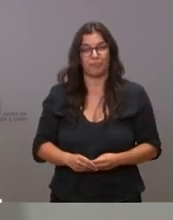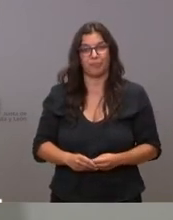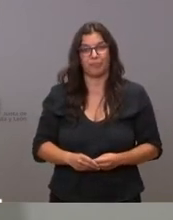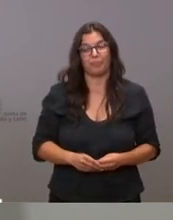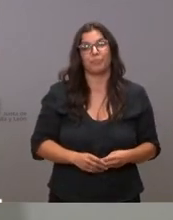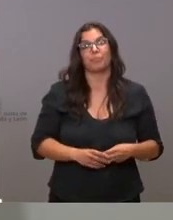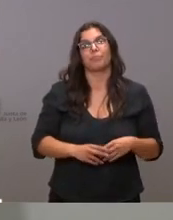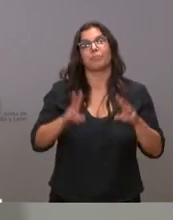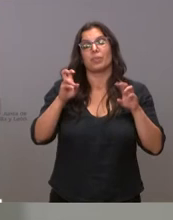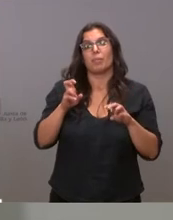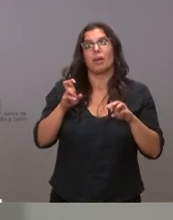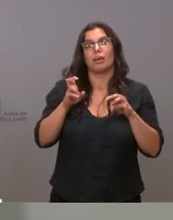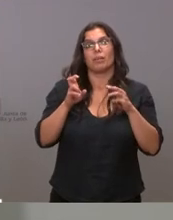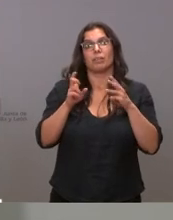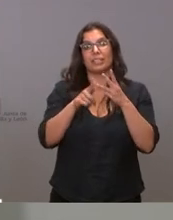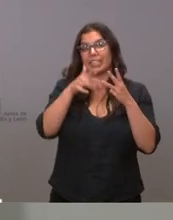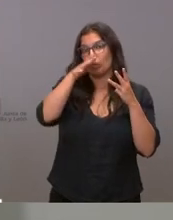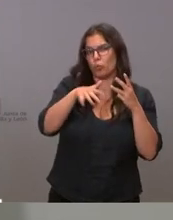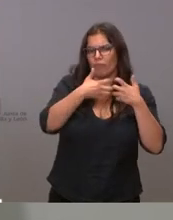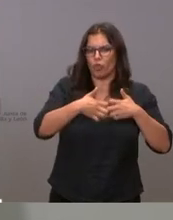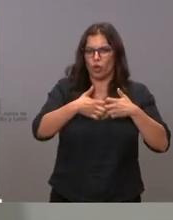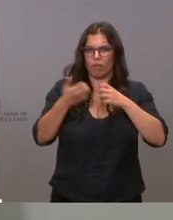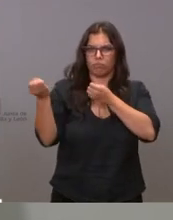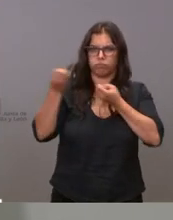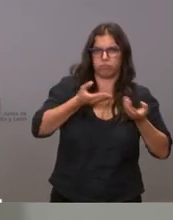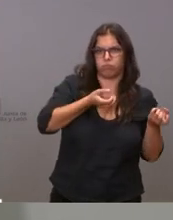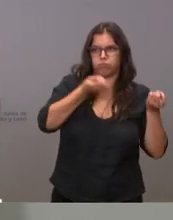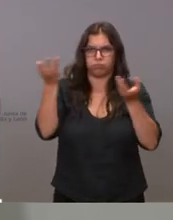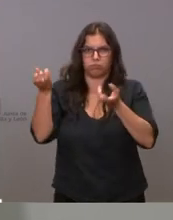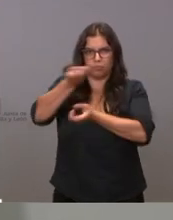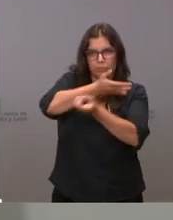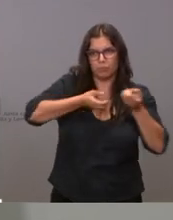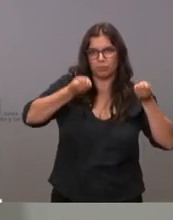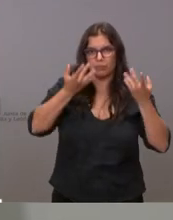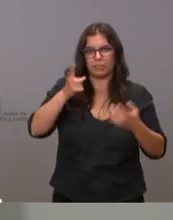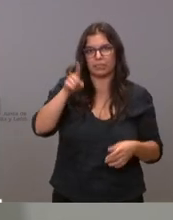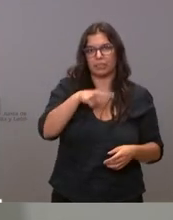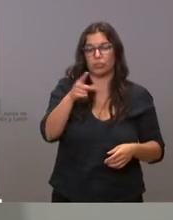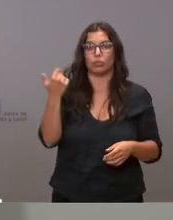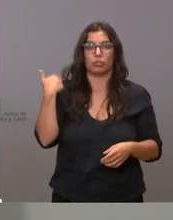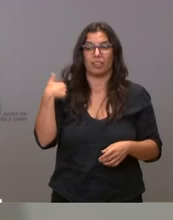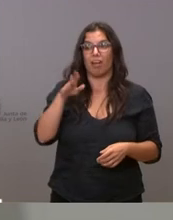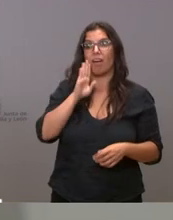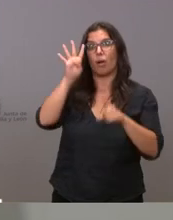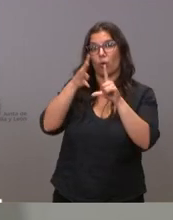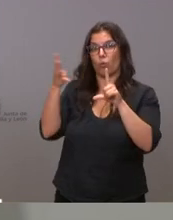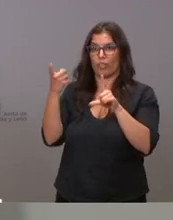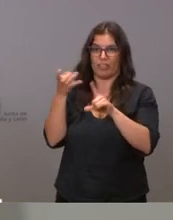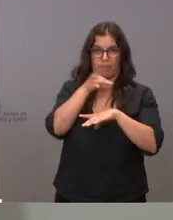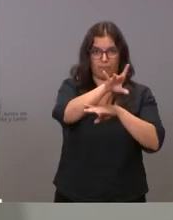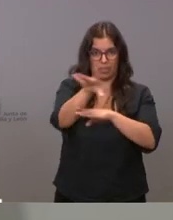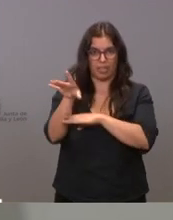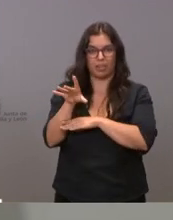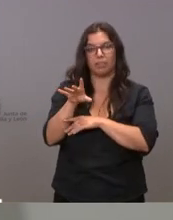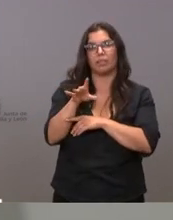sobre si están funcionando bien las denuncias y si se transmiten bien ya le hemos puesto el cuadro se lo pasaremos provincia